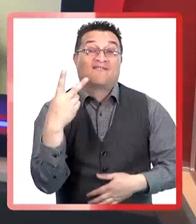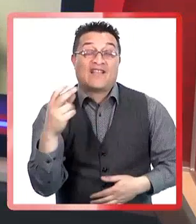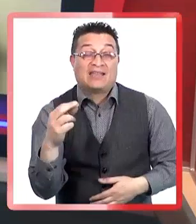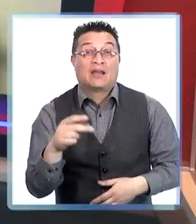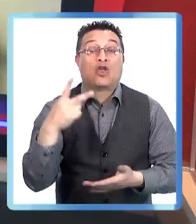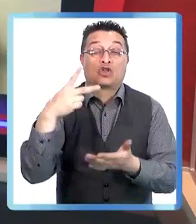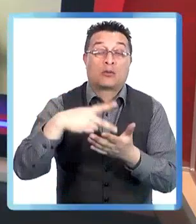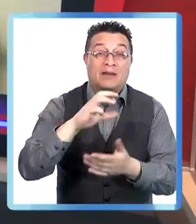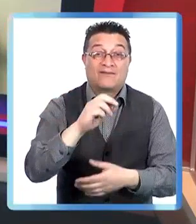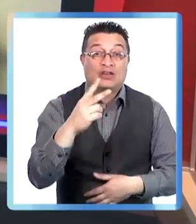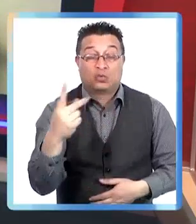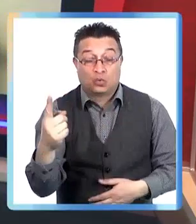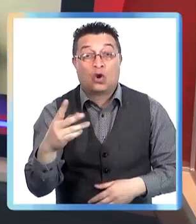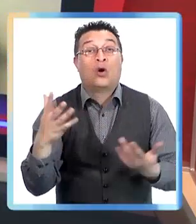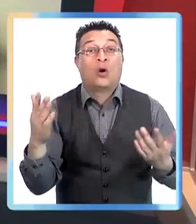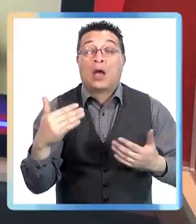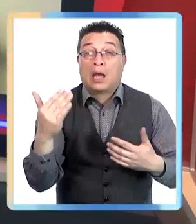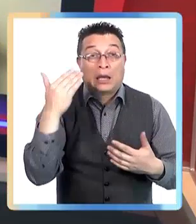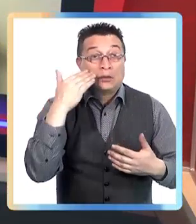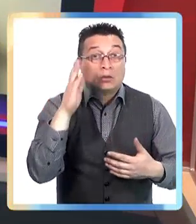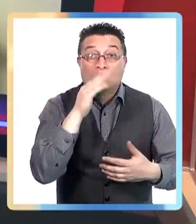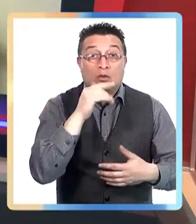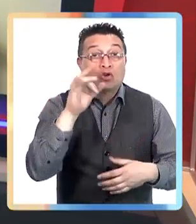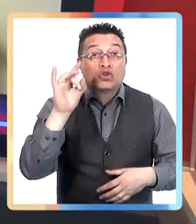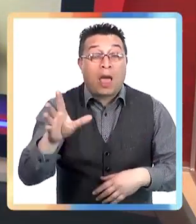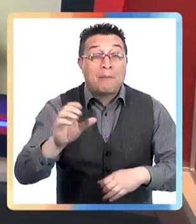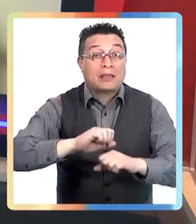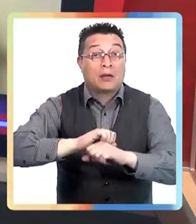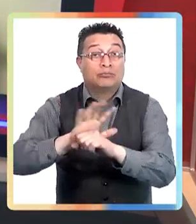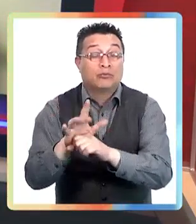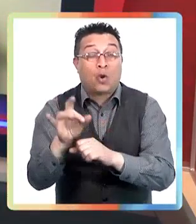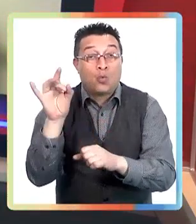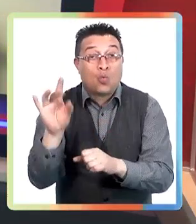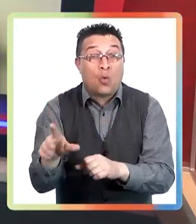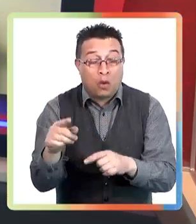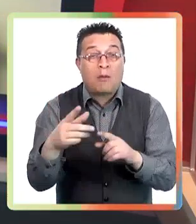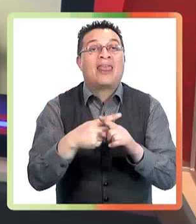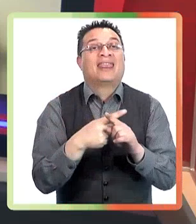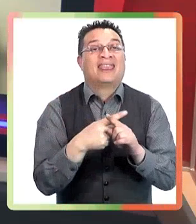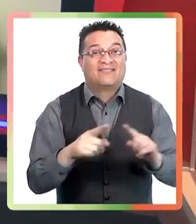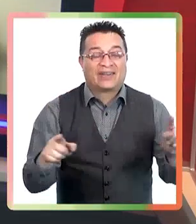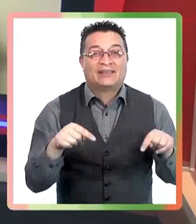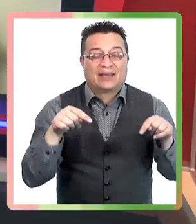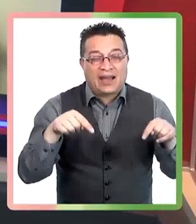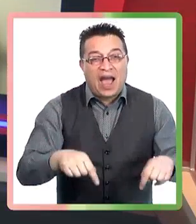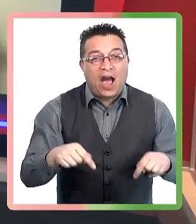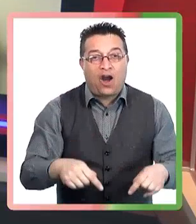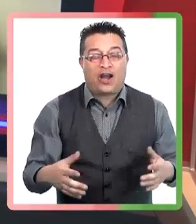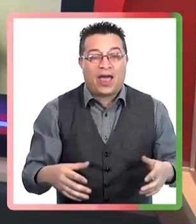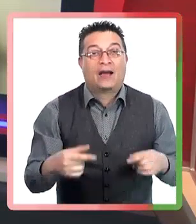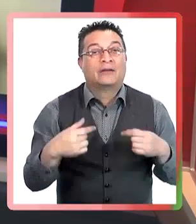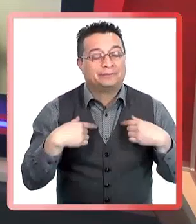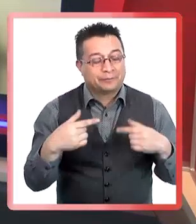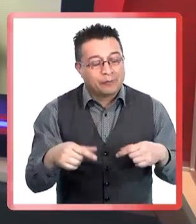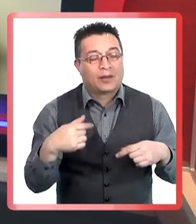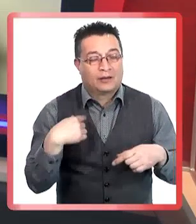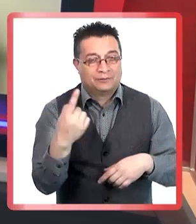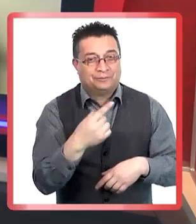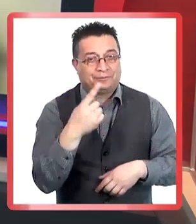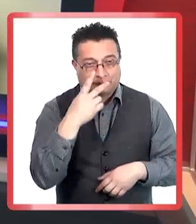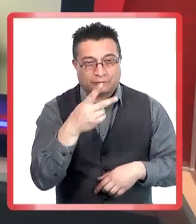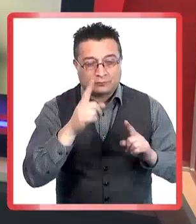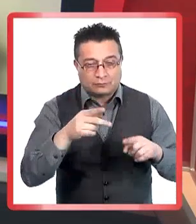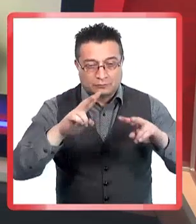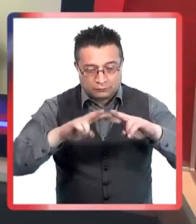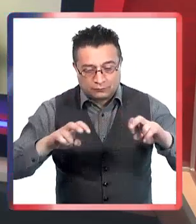tendríamos que analizar la situación bien en su conjunto y como usted dice, es hora de pensar bien y si podemos vacunar a los más chiquititos contra la influenza,